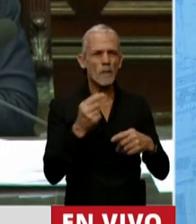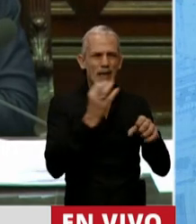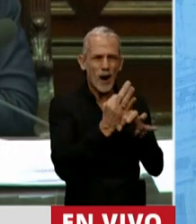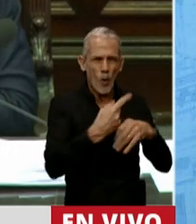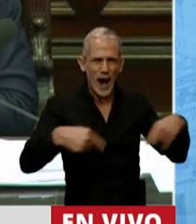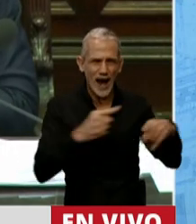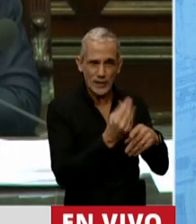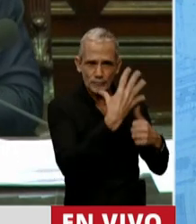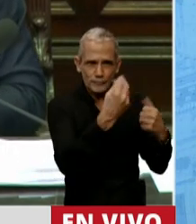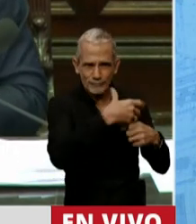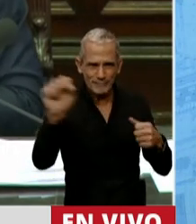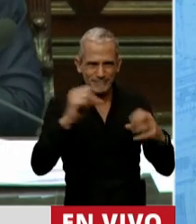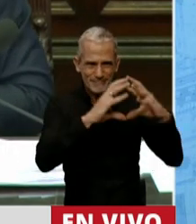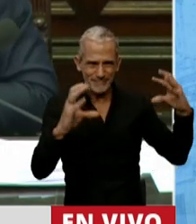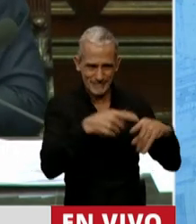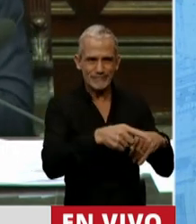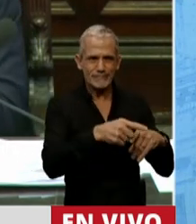trabajando hace mucho con ellos,